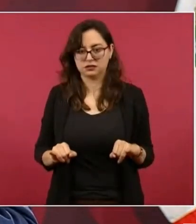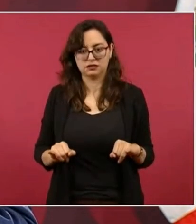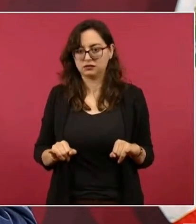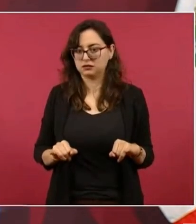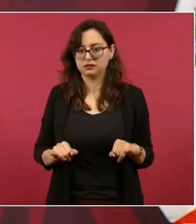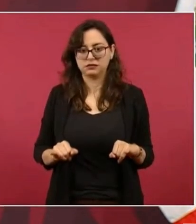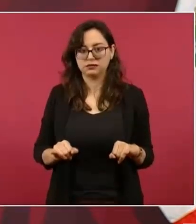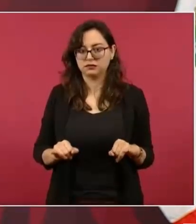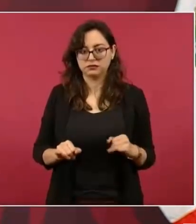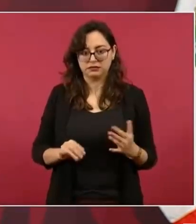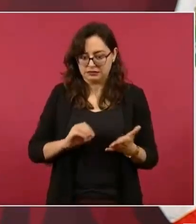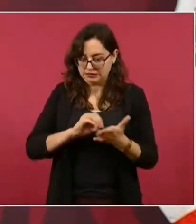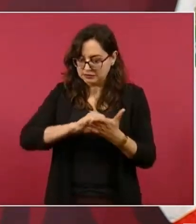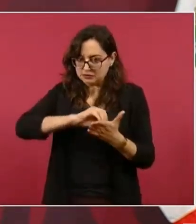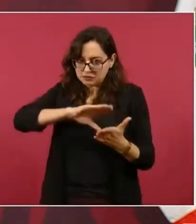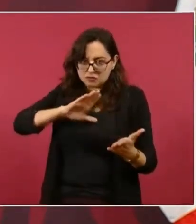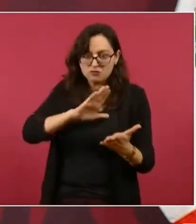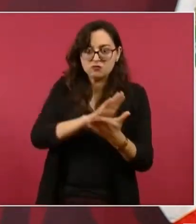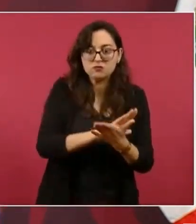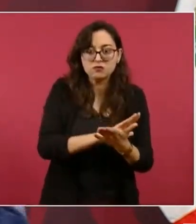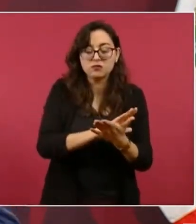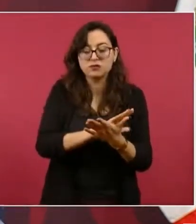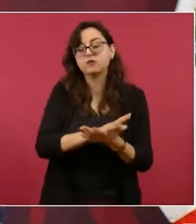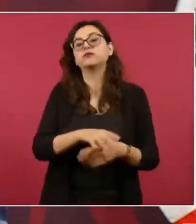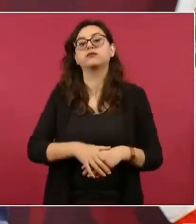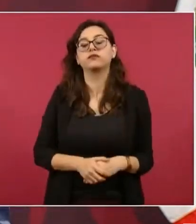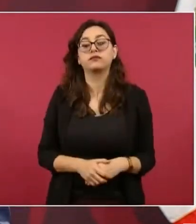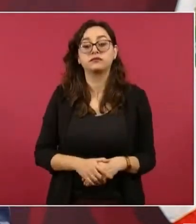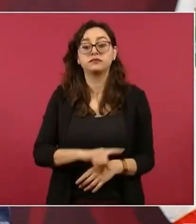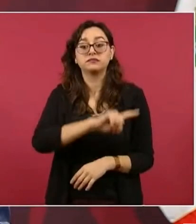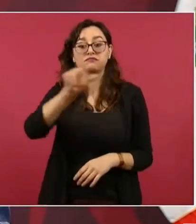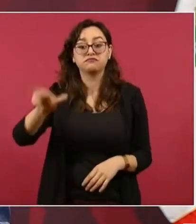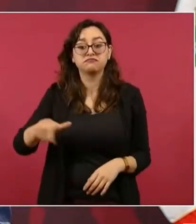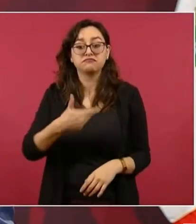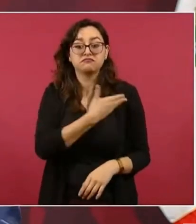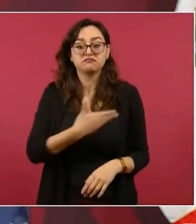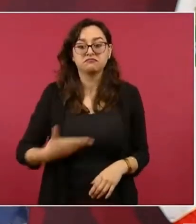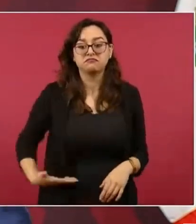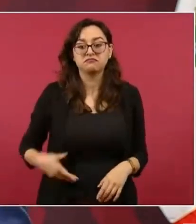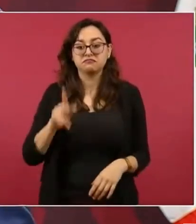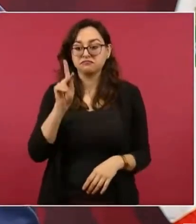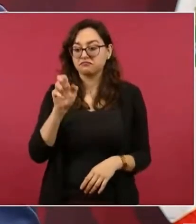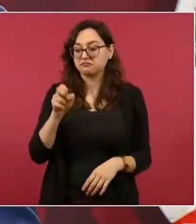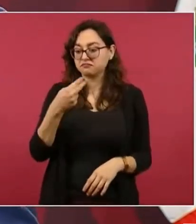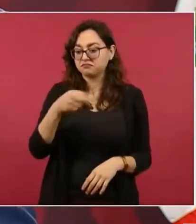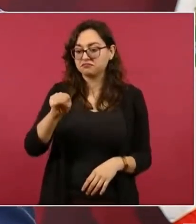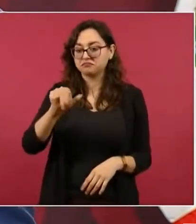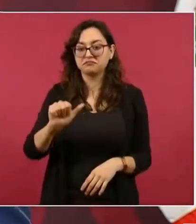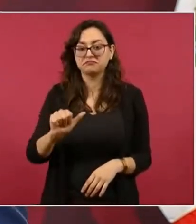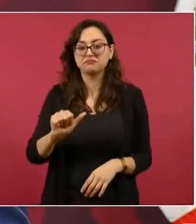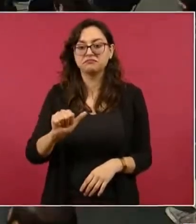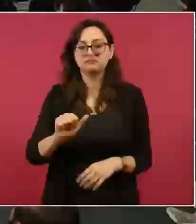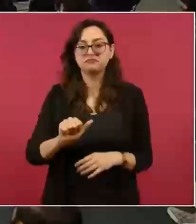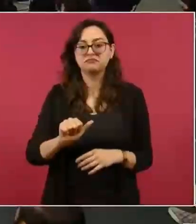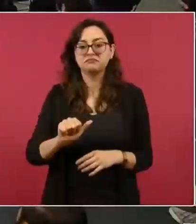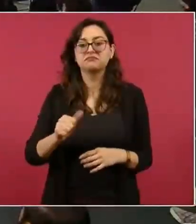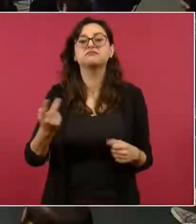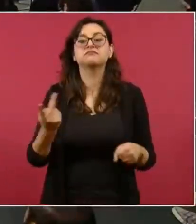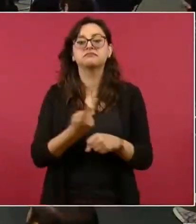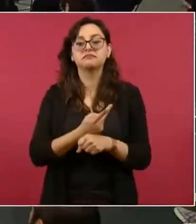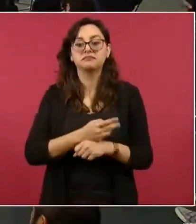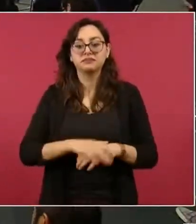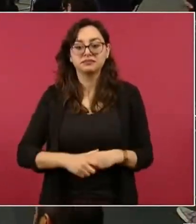entonces llevan a cabo la reforma que traen hasta abogados del